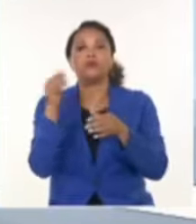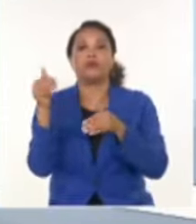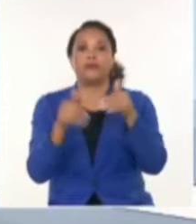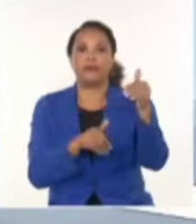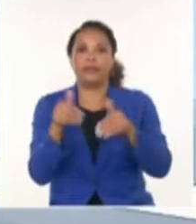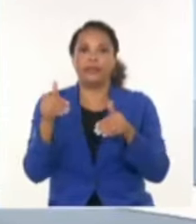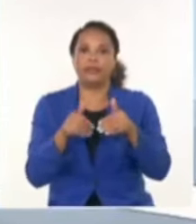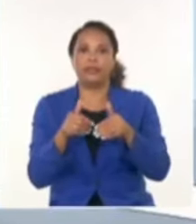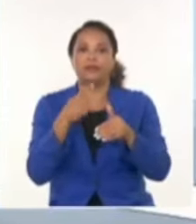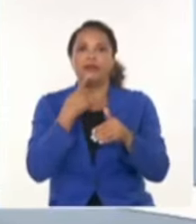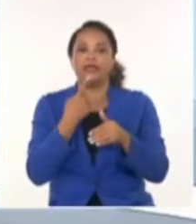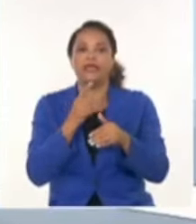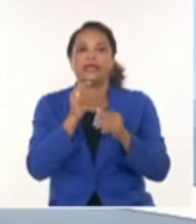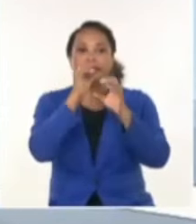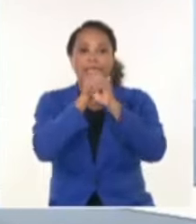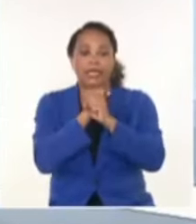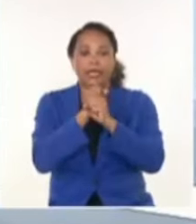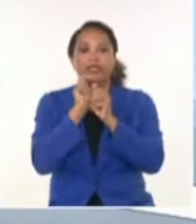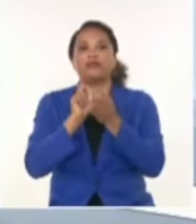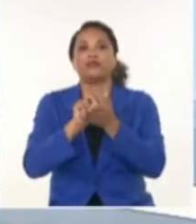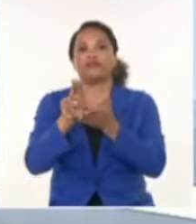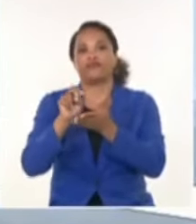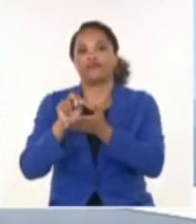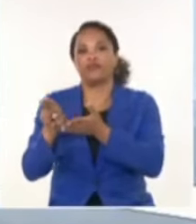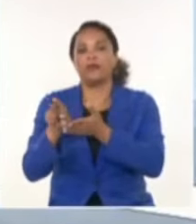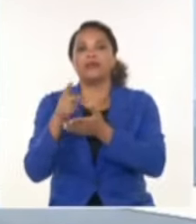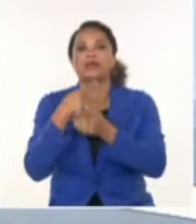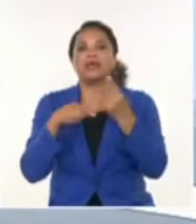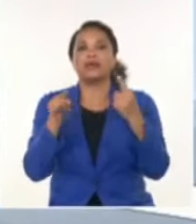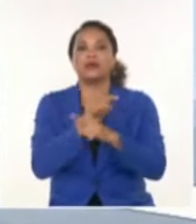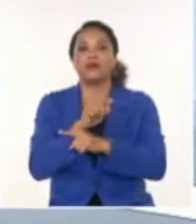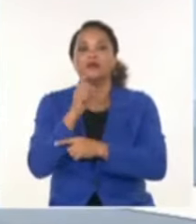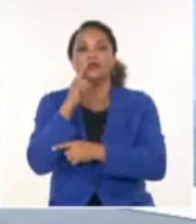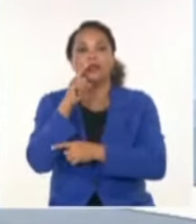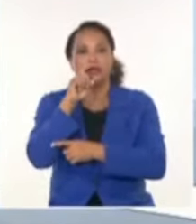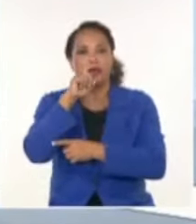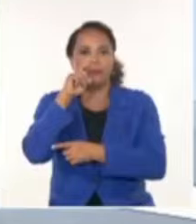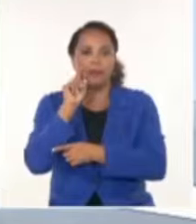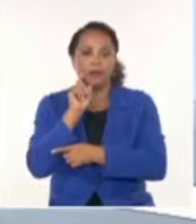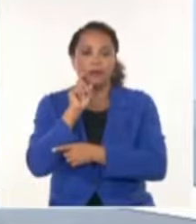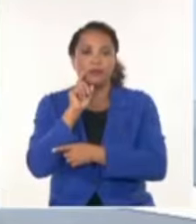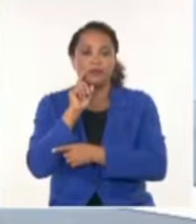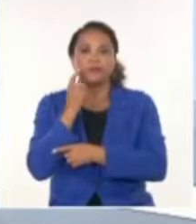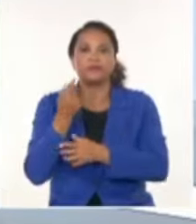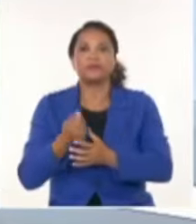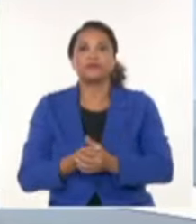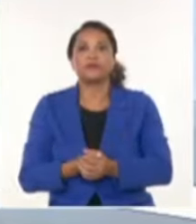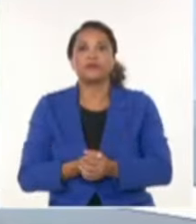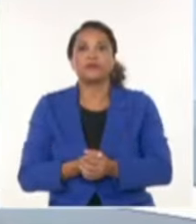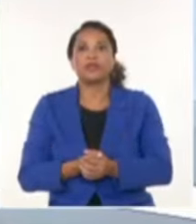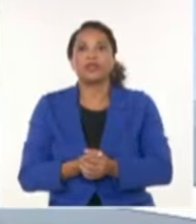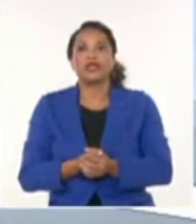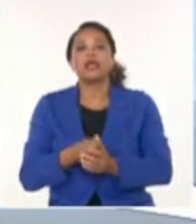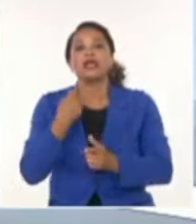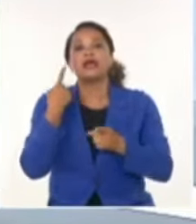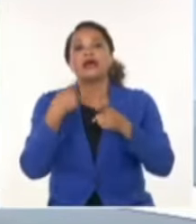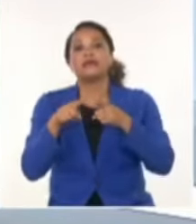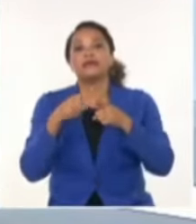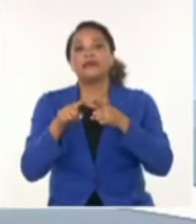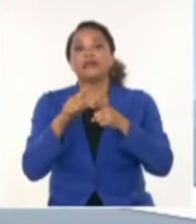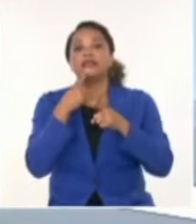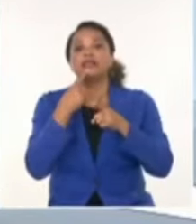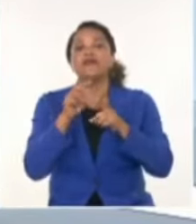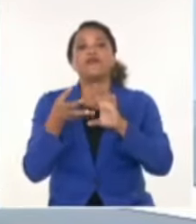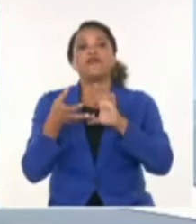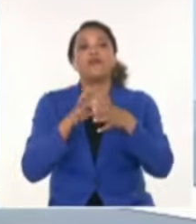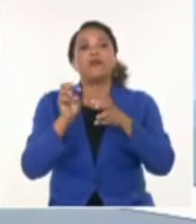en auditorías del sistema automatizado venezolano, saben que es difícil vulnerarlo, porque hay códigos informáticos, trazas digitales